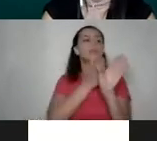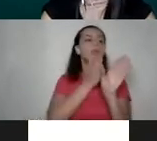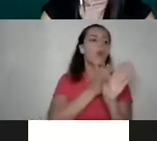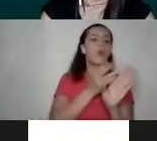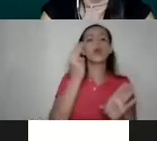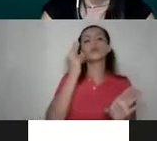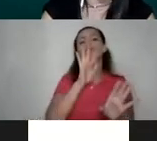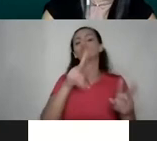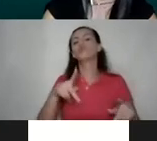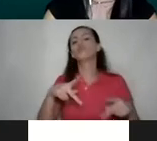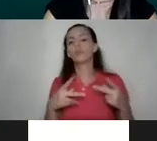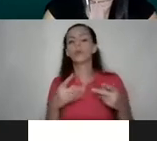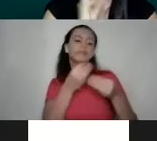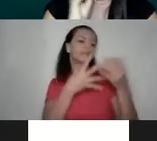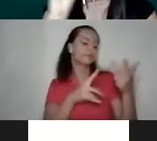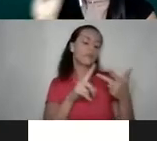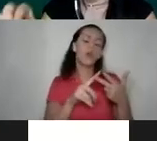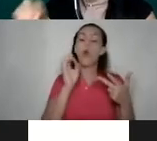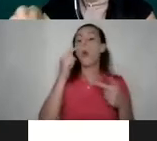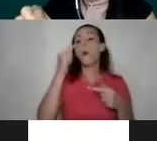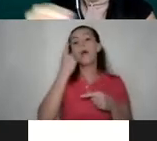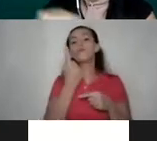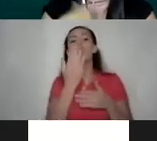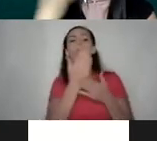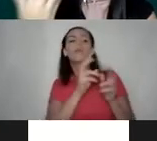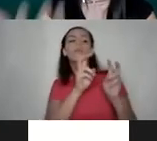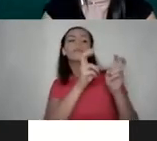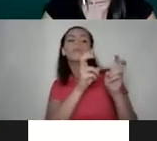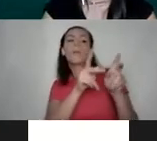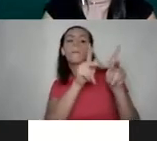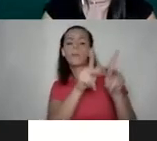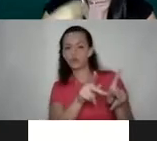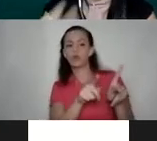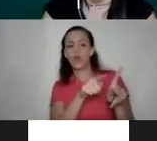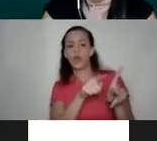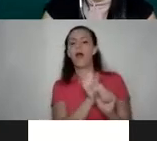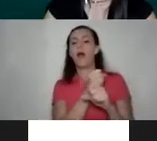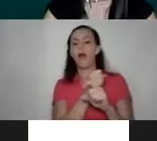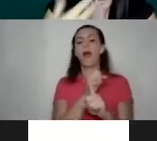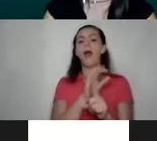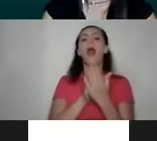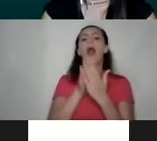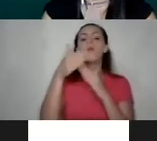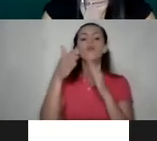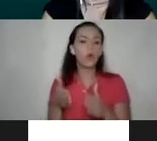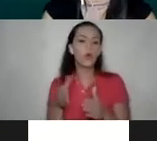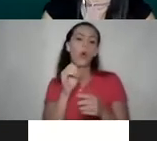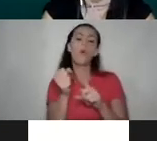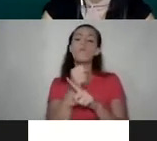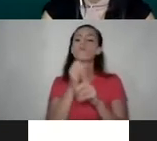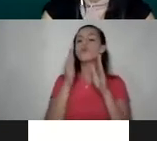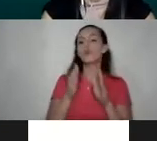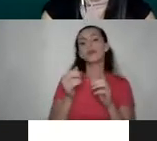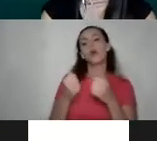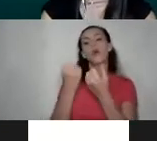vida o demás? ¿O pensamos que solo hay cierto tipo de personas que son abusadoras o que son violentas hacia las